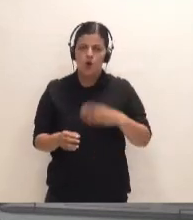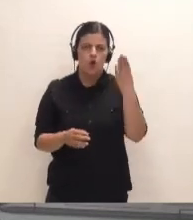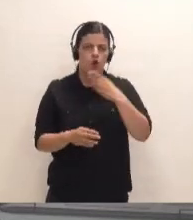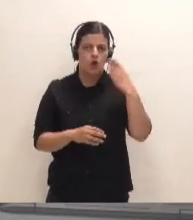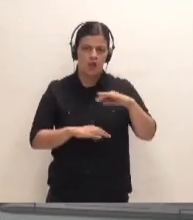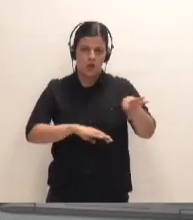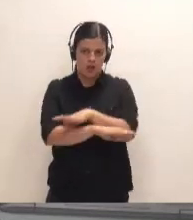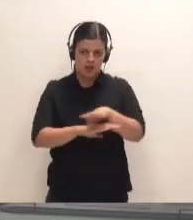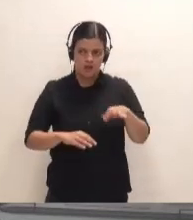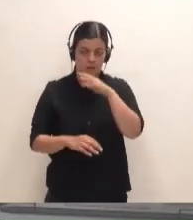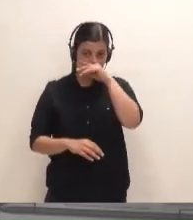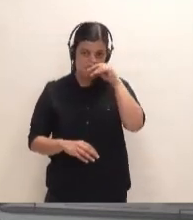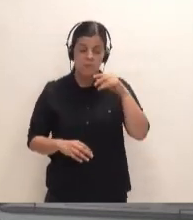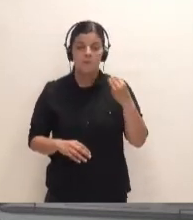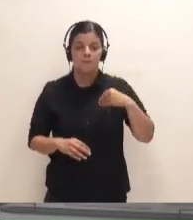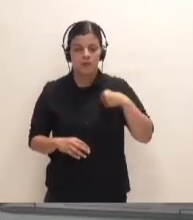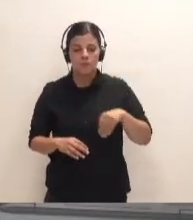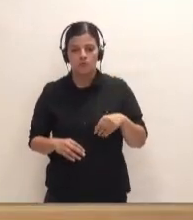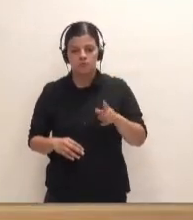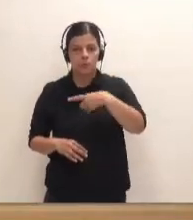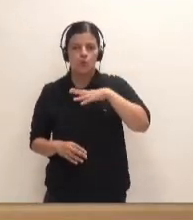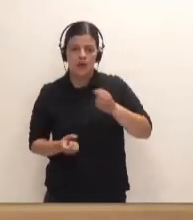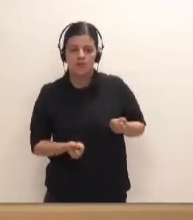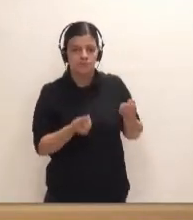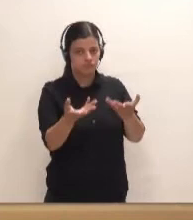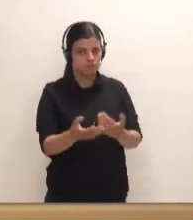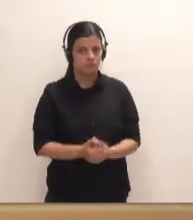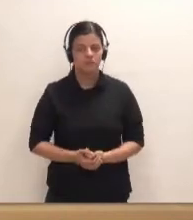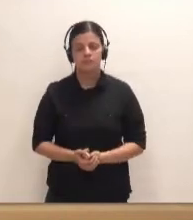como personas que… cuantidades que pueden aportar, Pero, además,